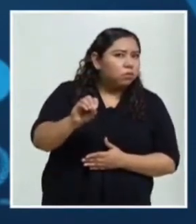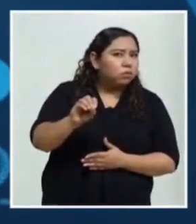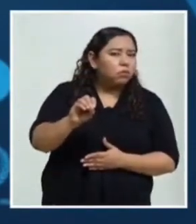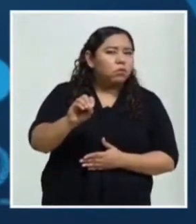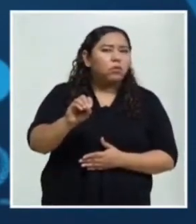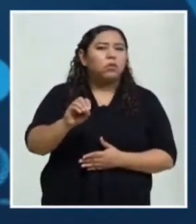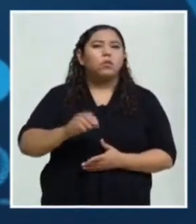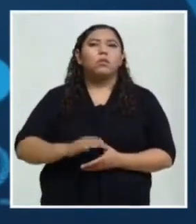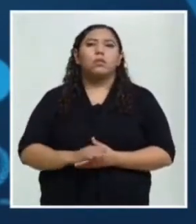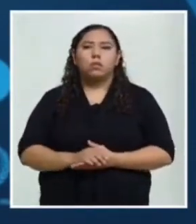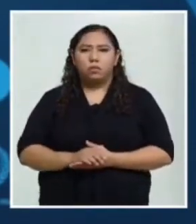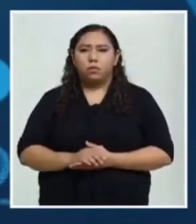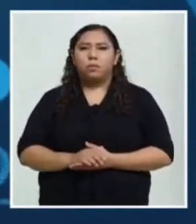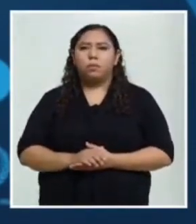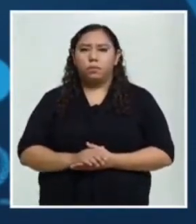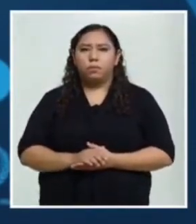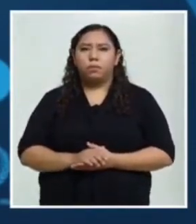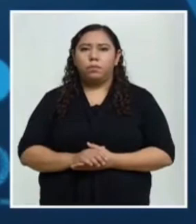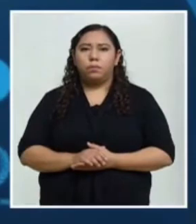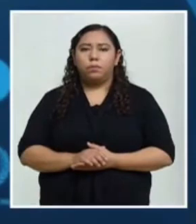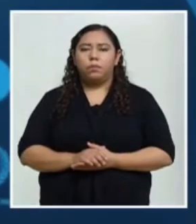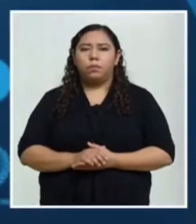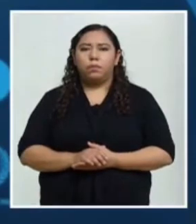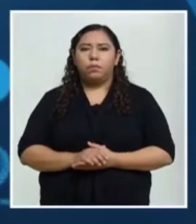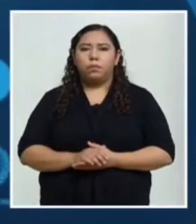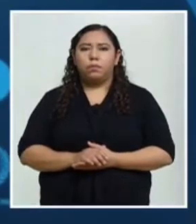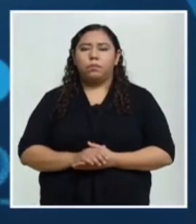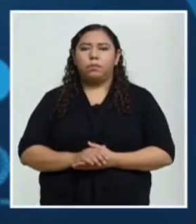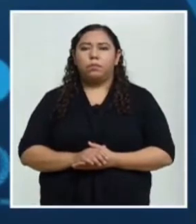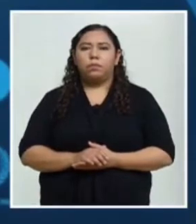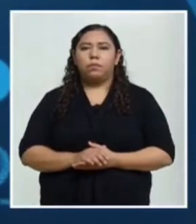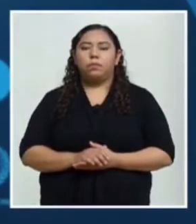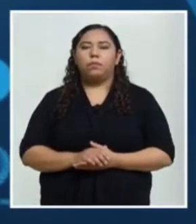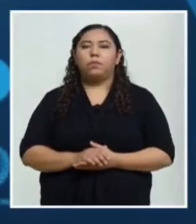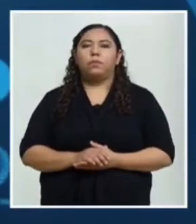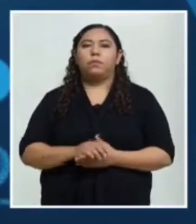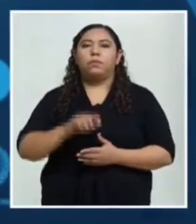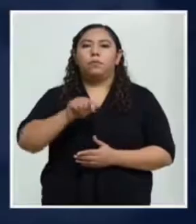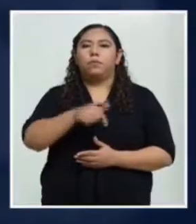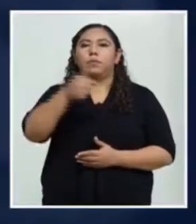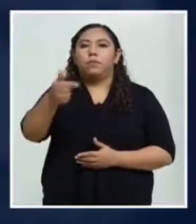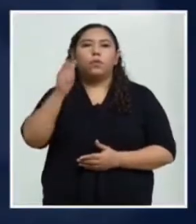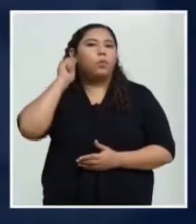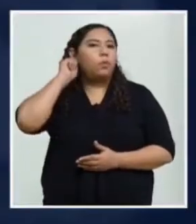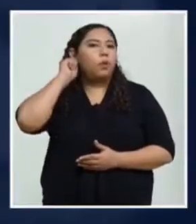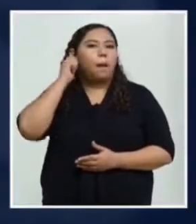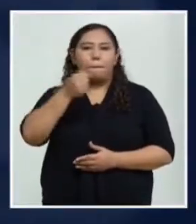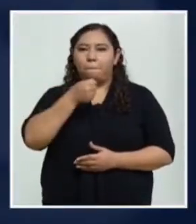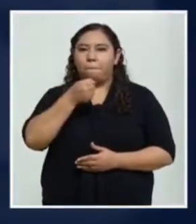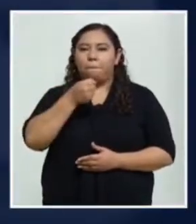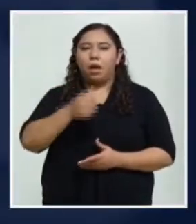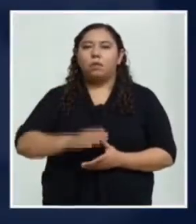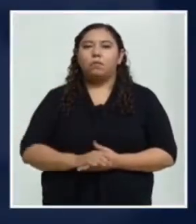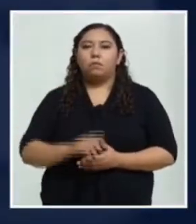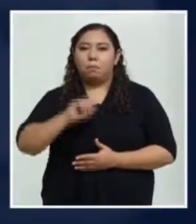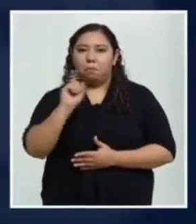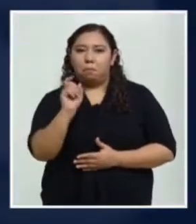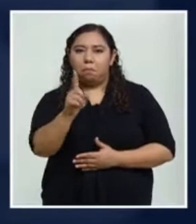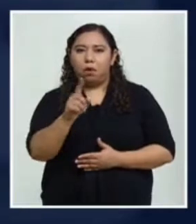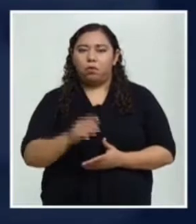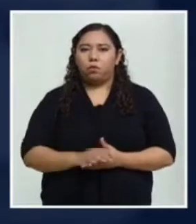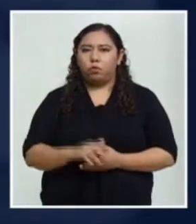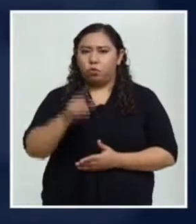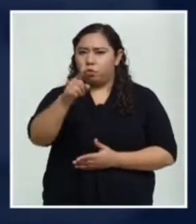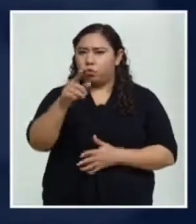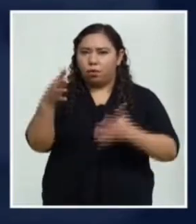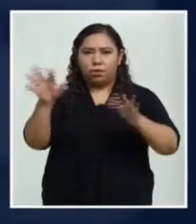controlar la transmisión. Continuamos con la periodista Claudia Almendares de hoy mismo. Sé que ya ha respondido de cierta forma que